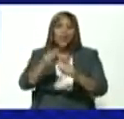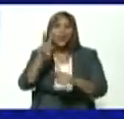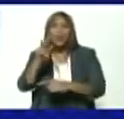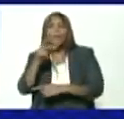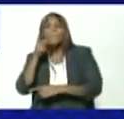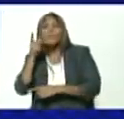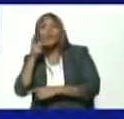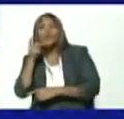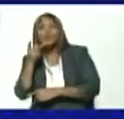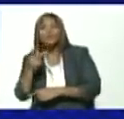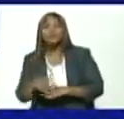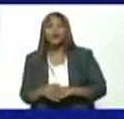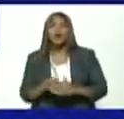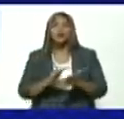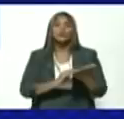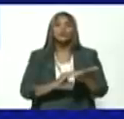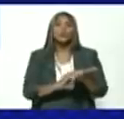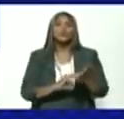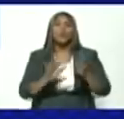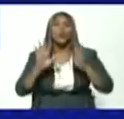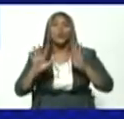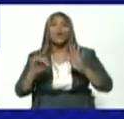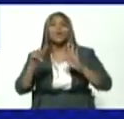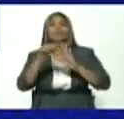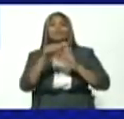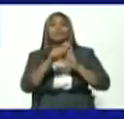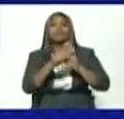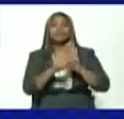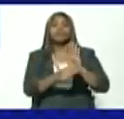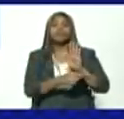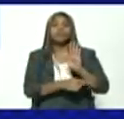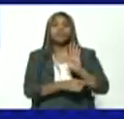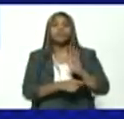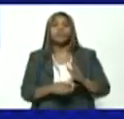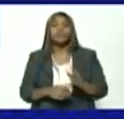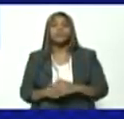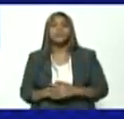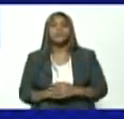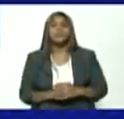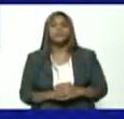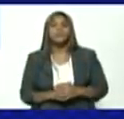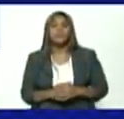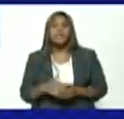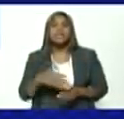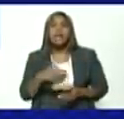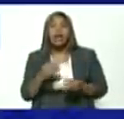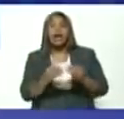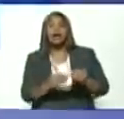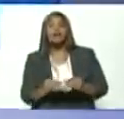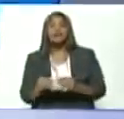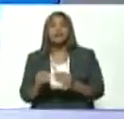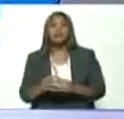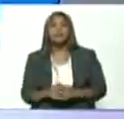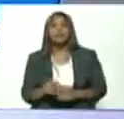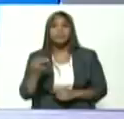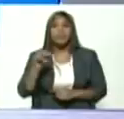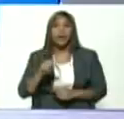y las soluciones para estos nueve puntos que nos estamos planteando desarrollar aquí está